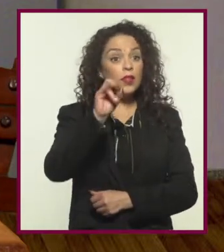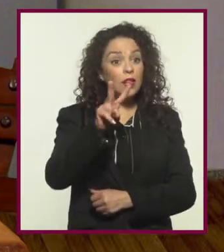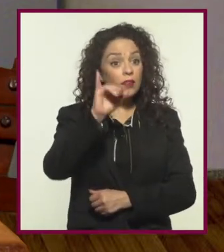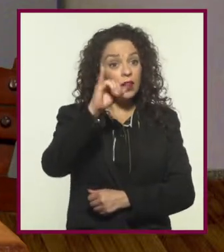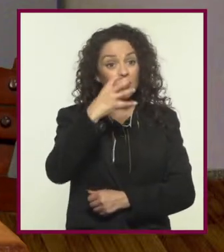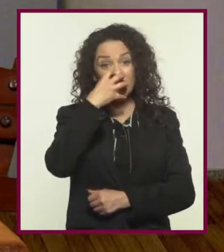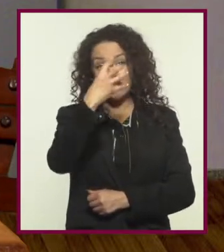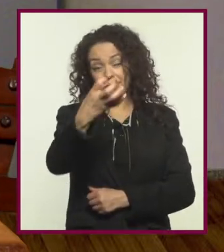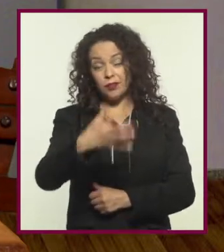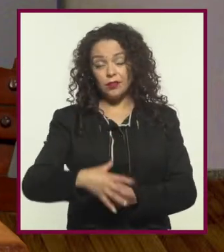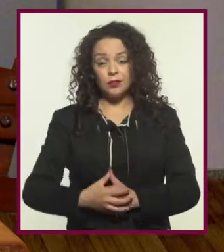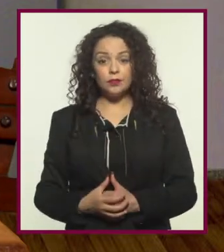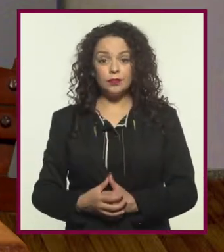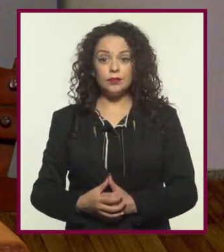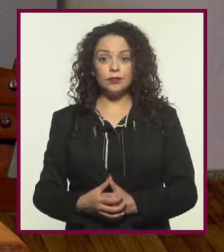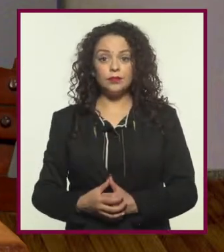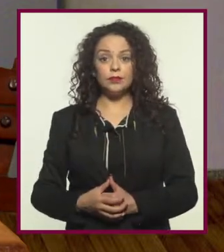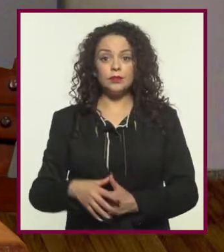B.B.